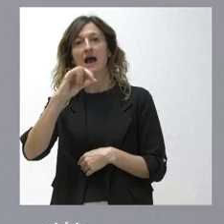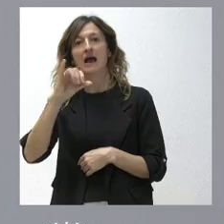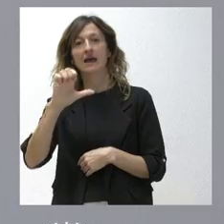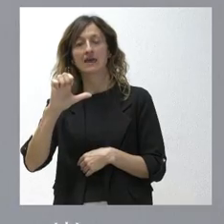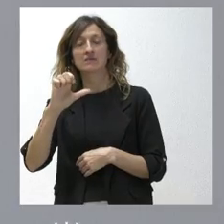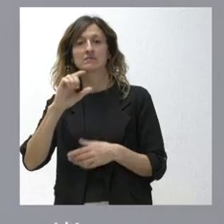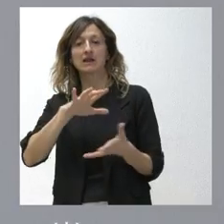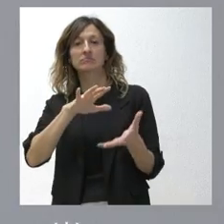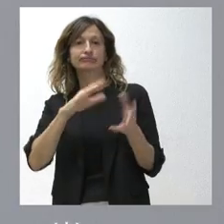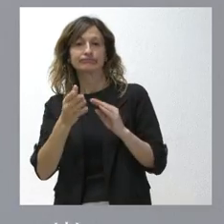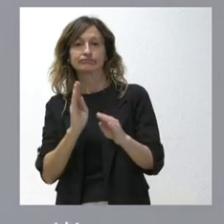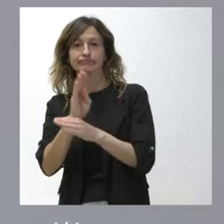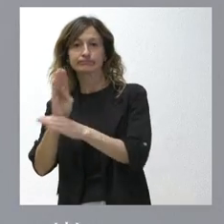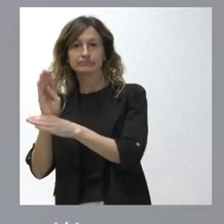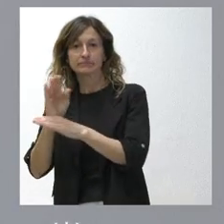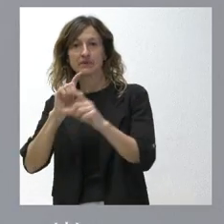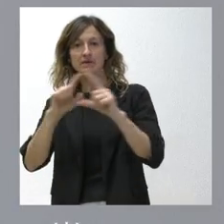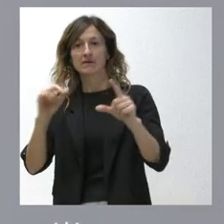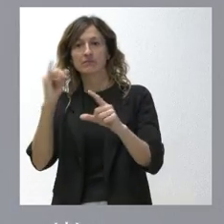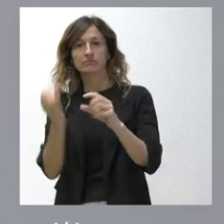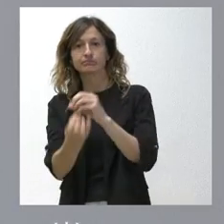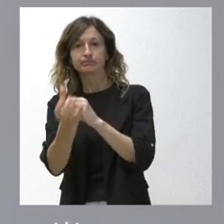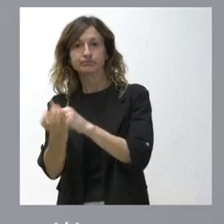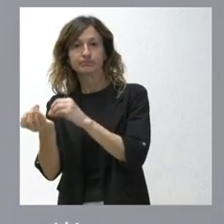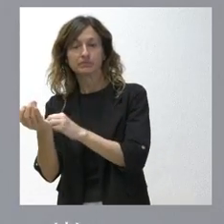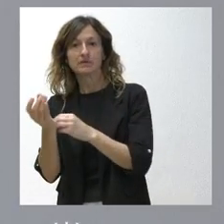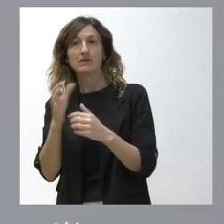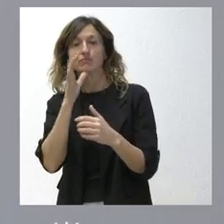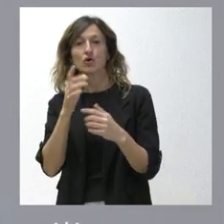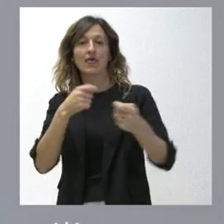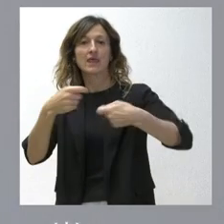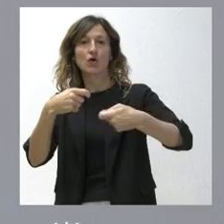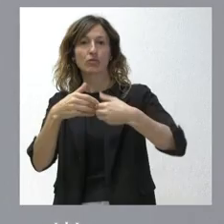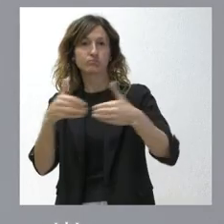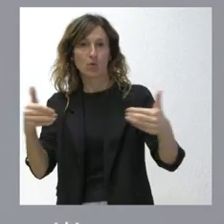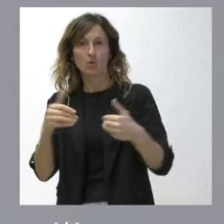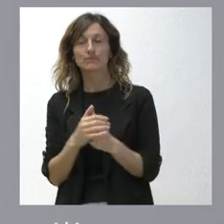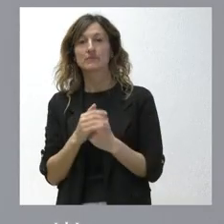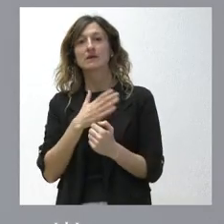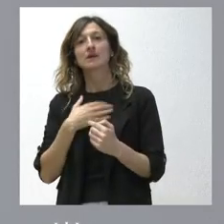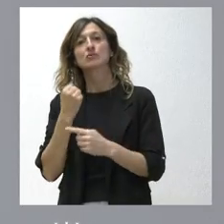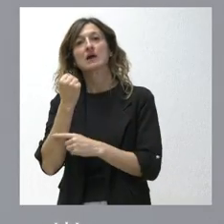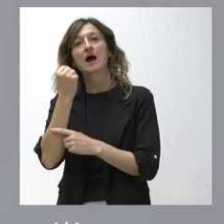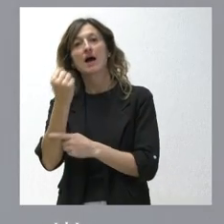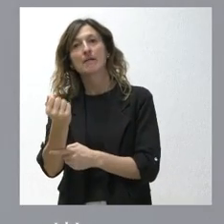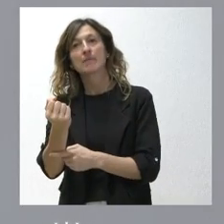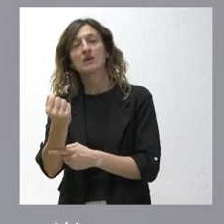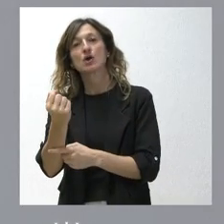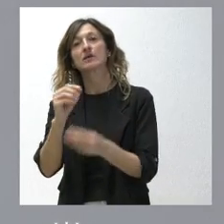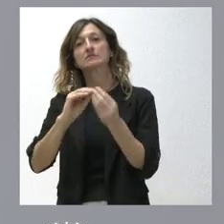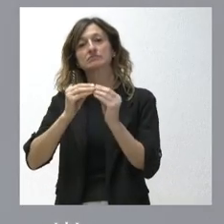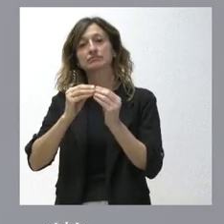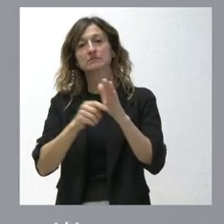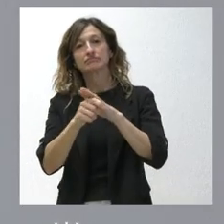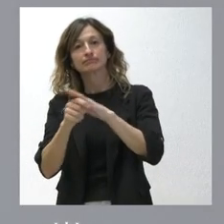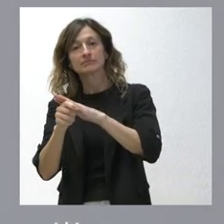en ayudas y subvenciones a los emprendedores, al emprendimiento por la puesta en marcha de negocios. Se trata de apoyar la instalación de negocios en